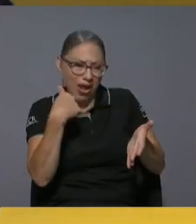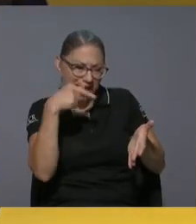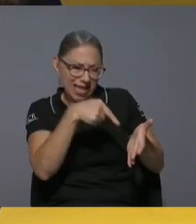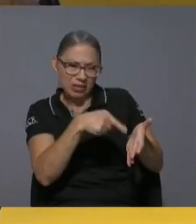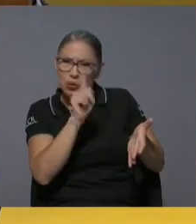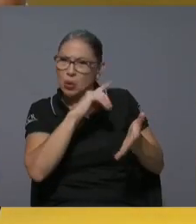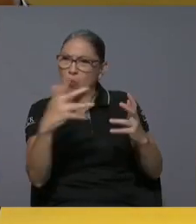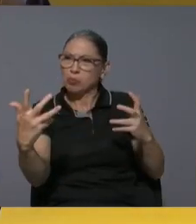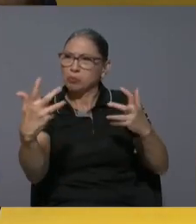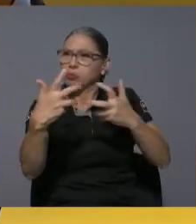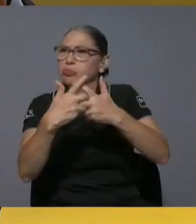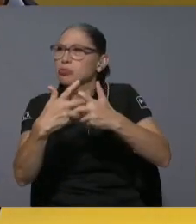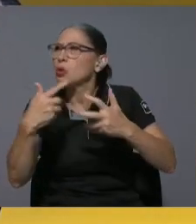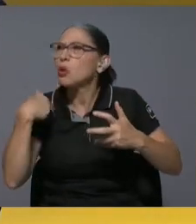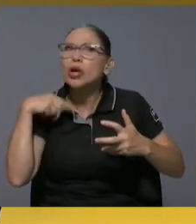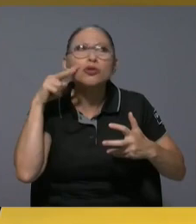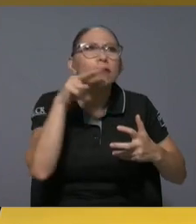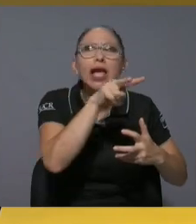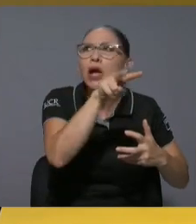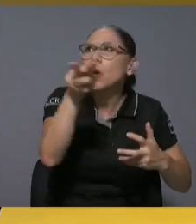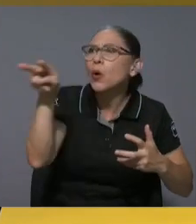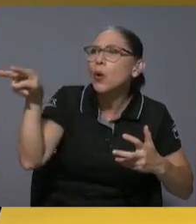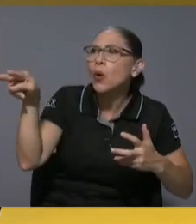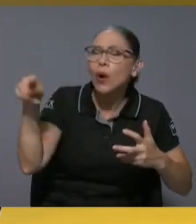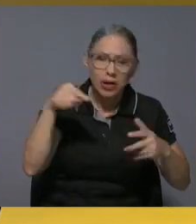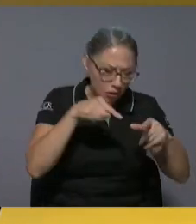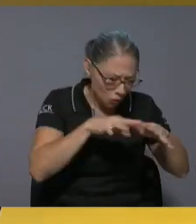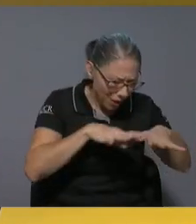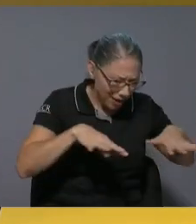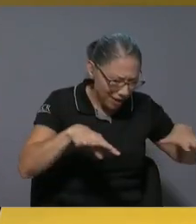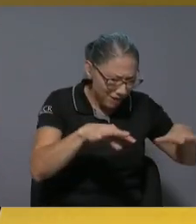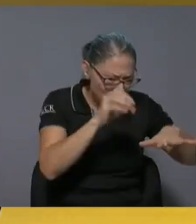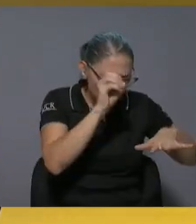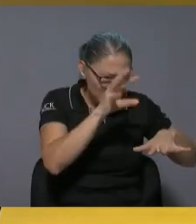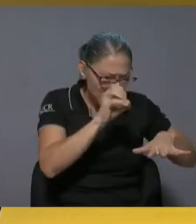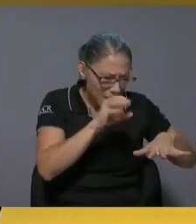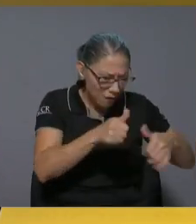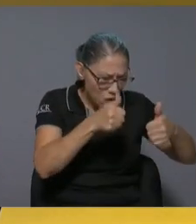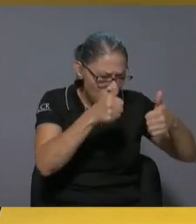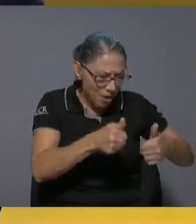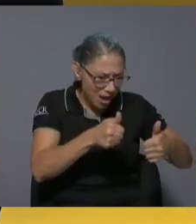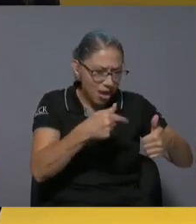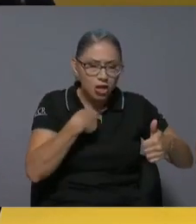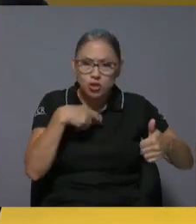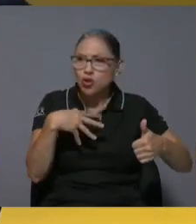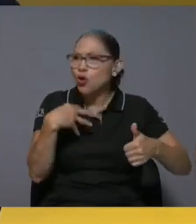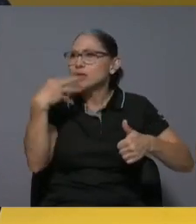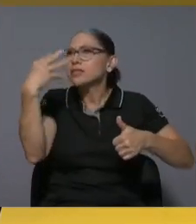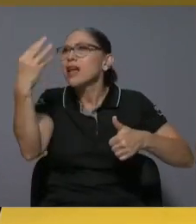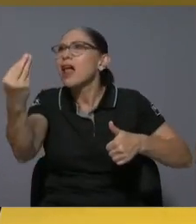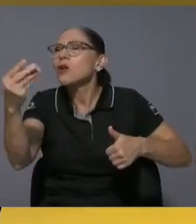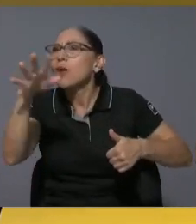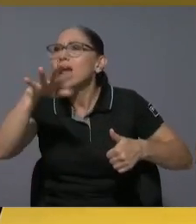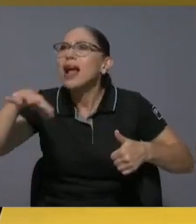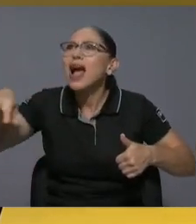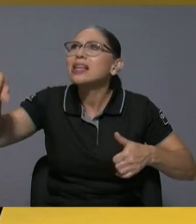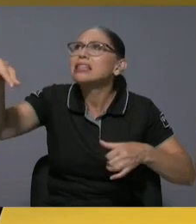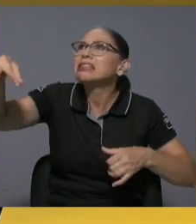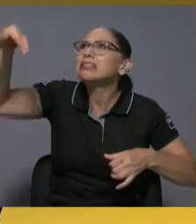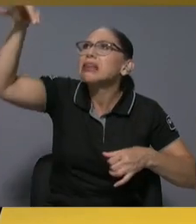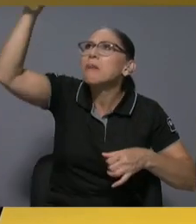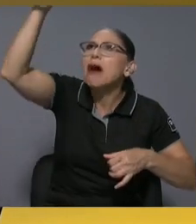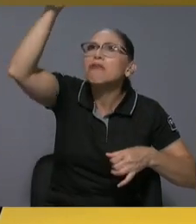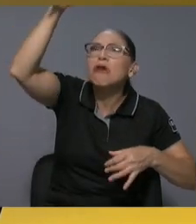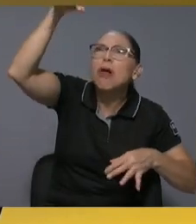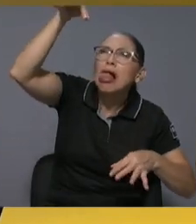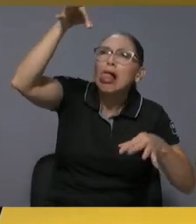el semáforo aquí está bien puesto y salgo a la calle y está aquello como decíamos coloquialmente como una piñata ¿verdad? colgando de un cable yo qué raro